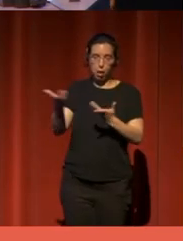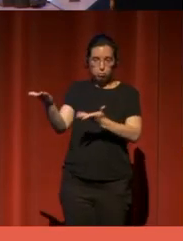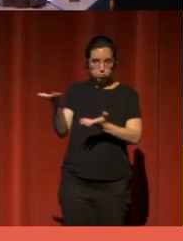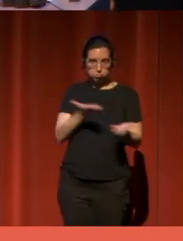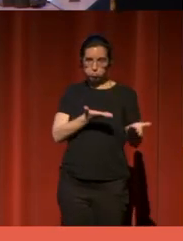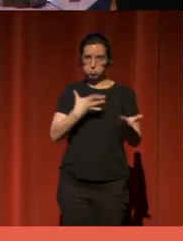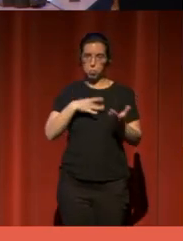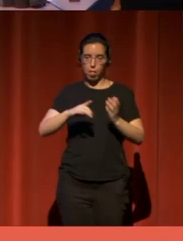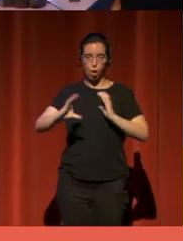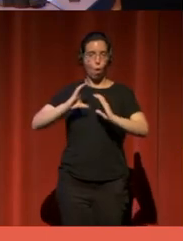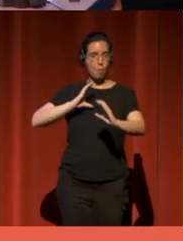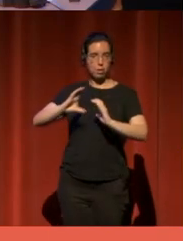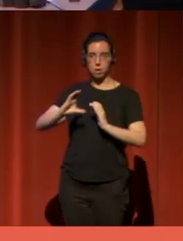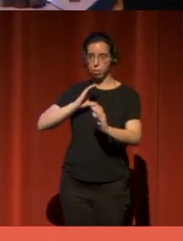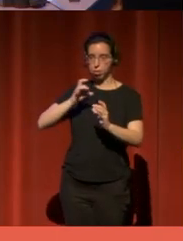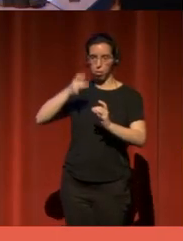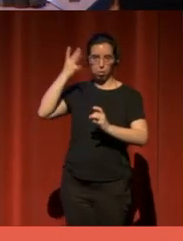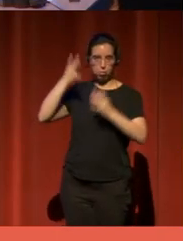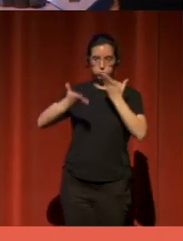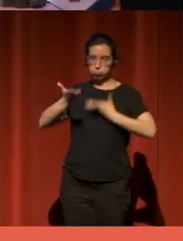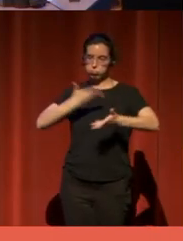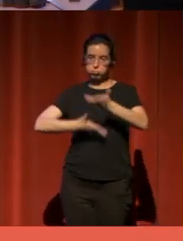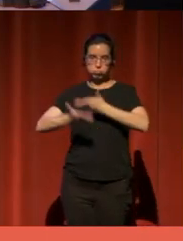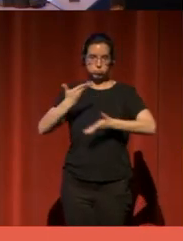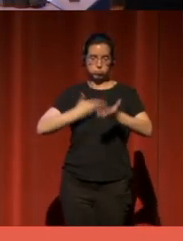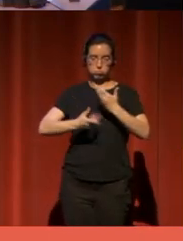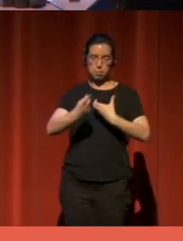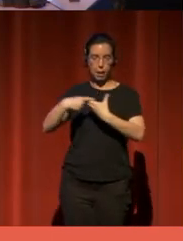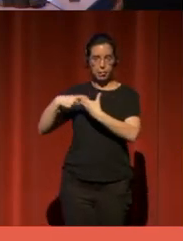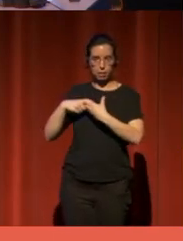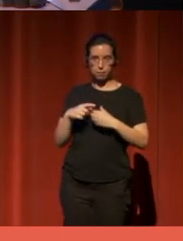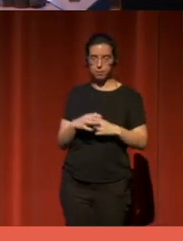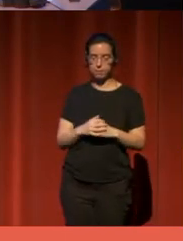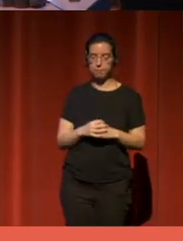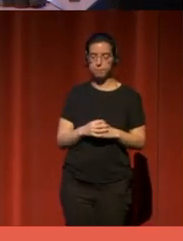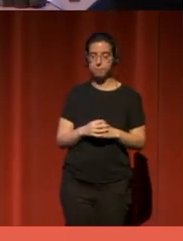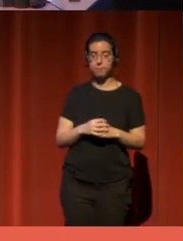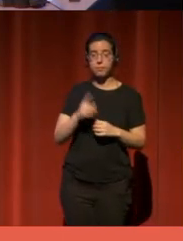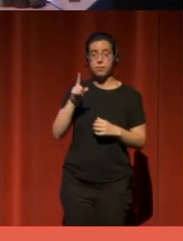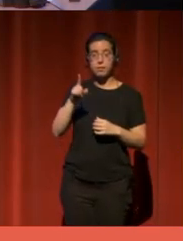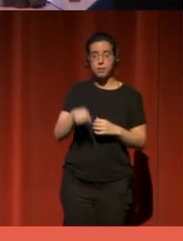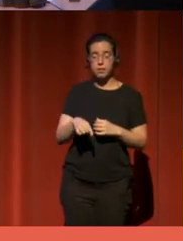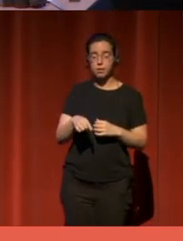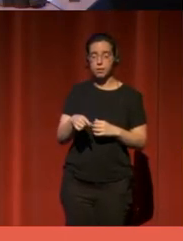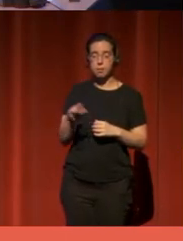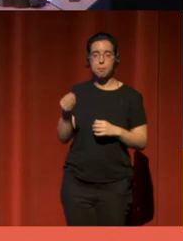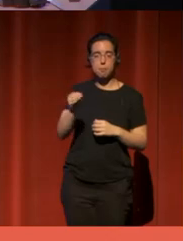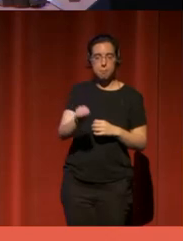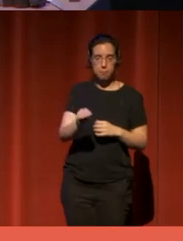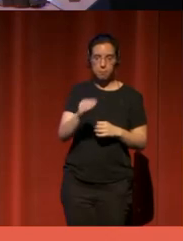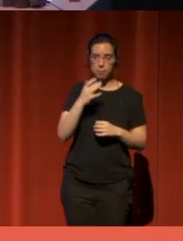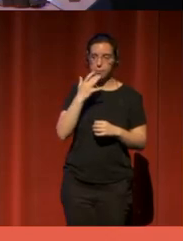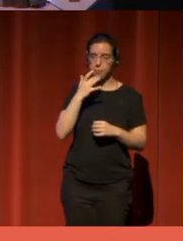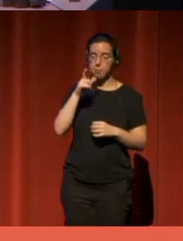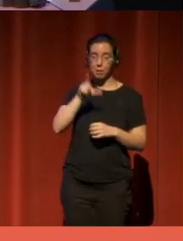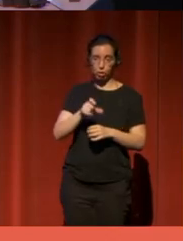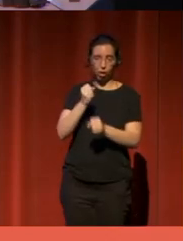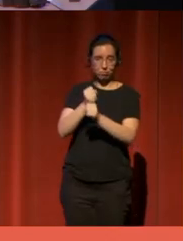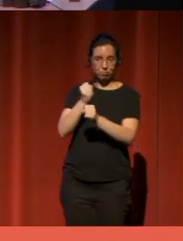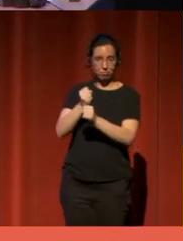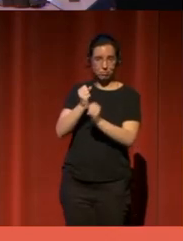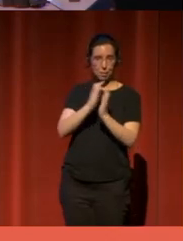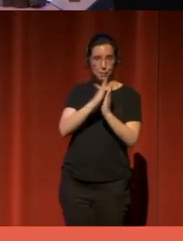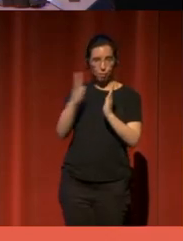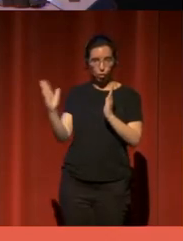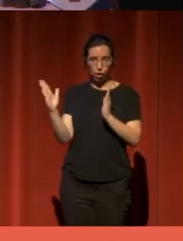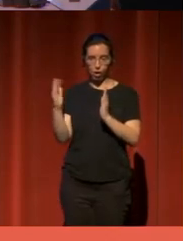genere una conversación en torno a ellos con los participantes. Además, bibliotecarios y bibliotecarios que han puesto en marcha